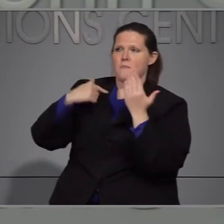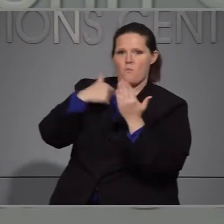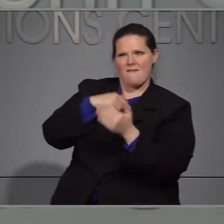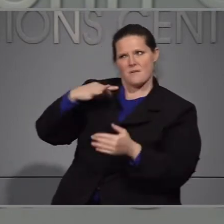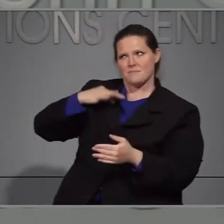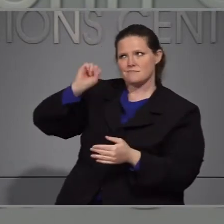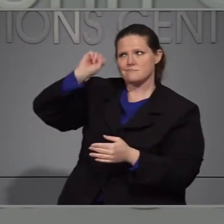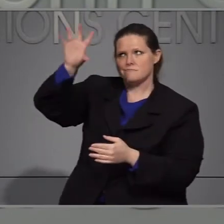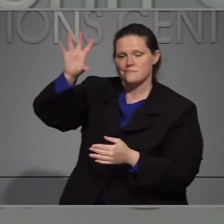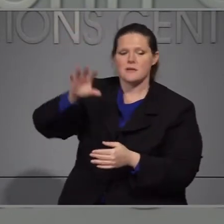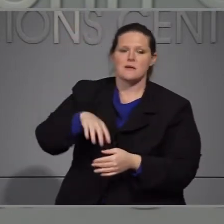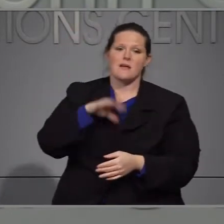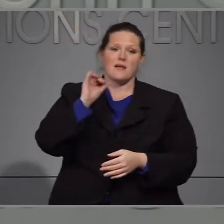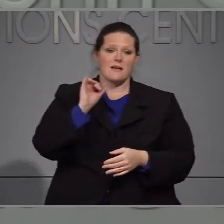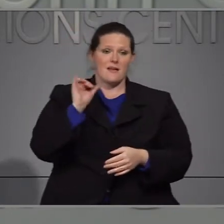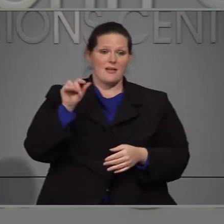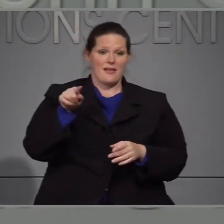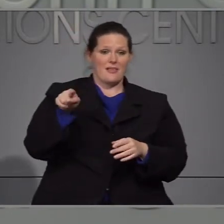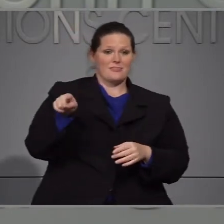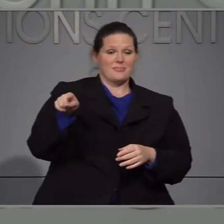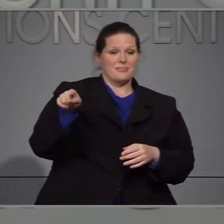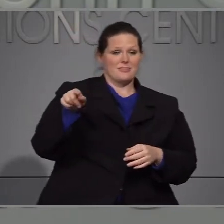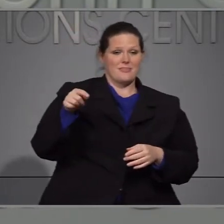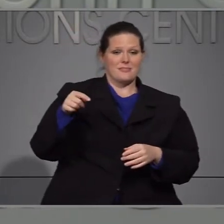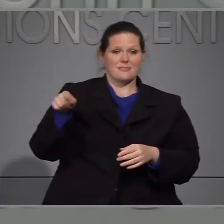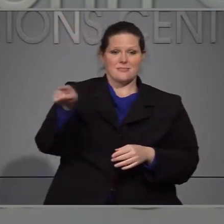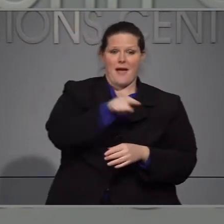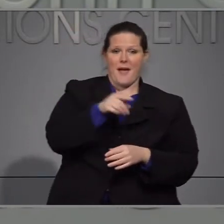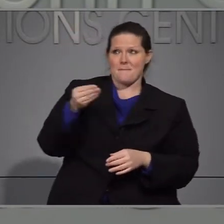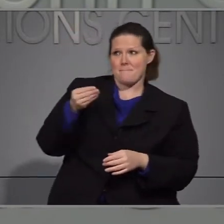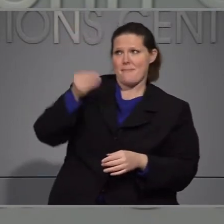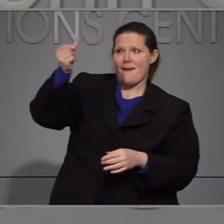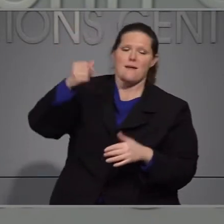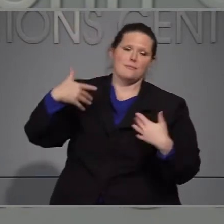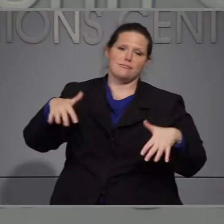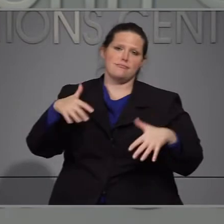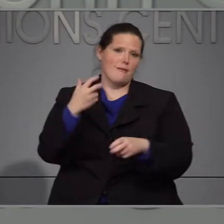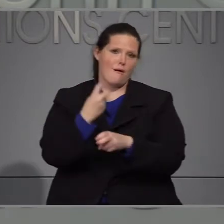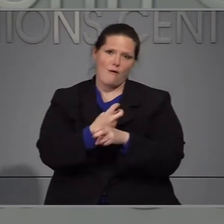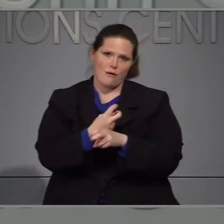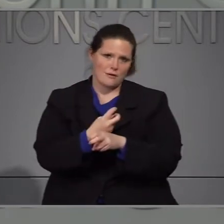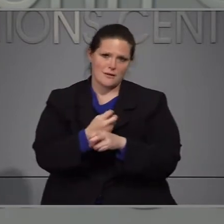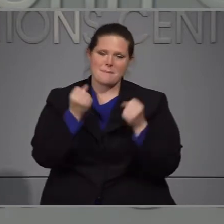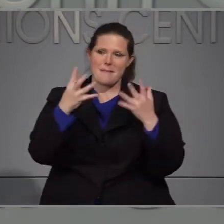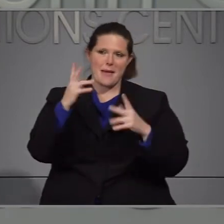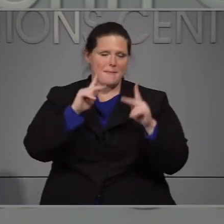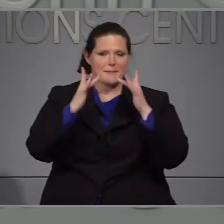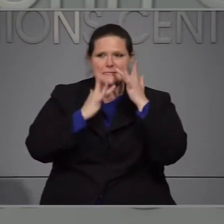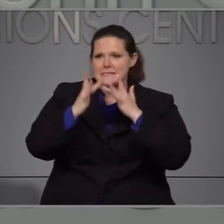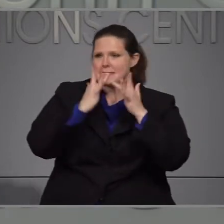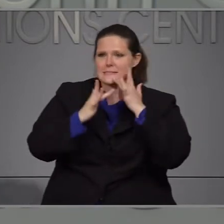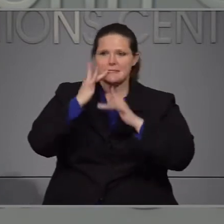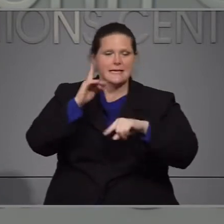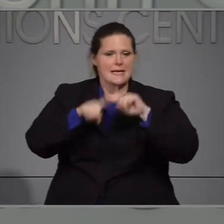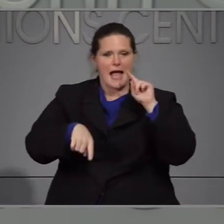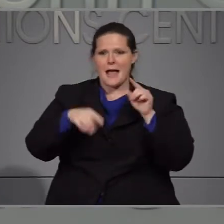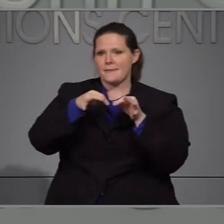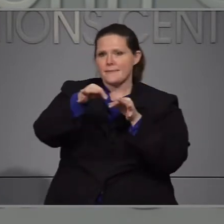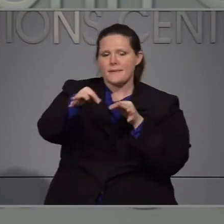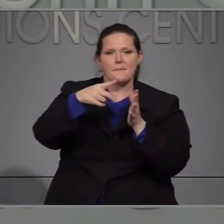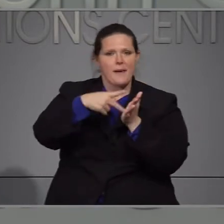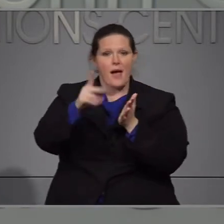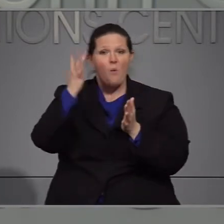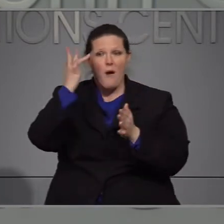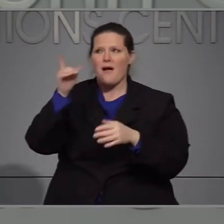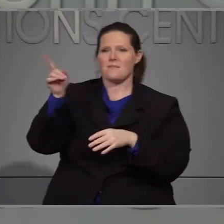el el reembolso de FEMA y para los gobiernos locales esto puede ser un desafío financiero y